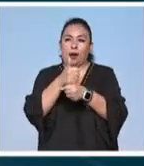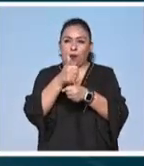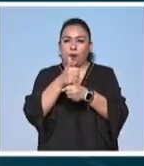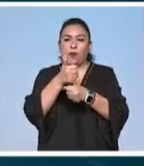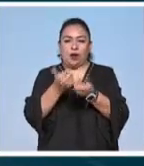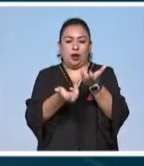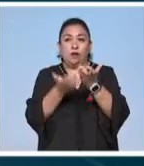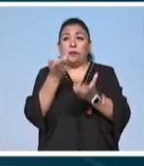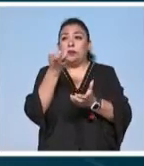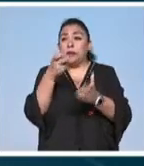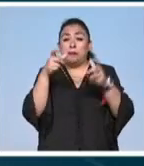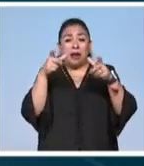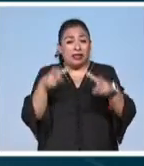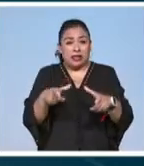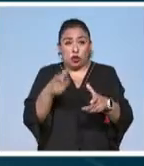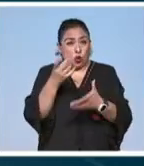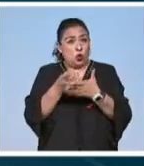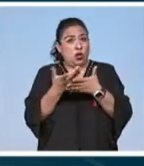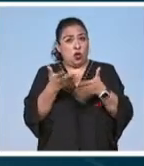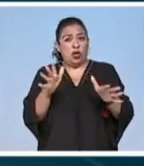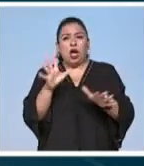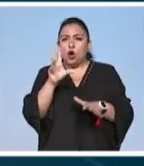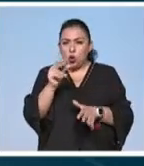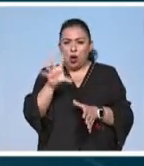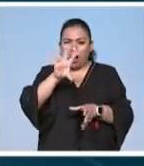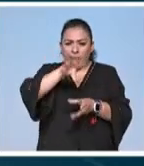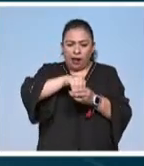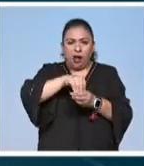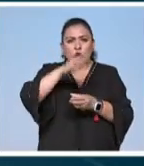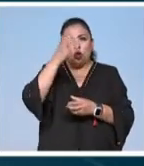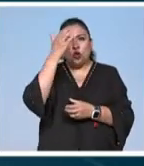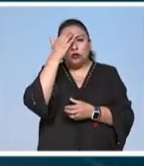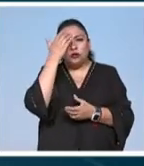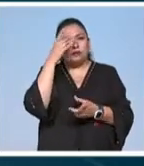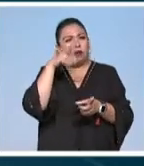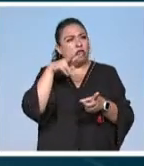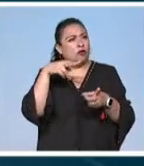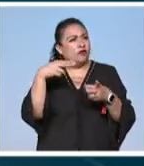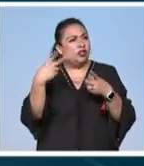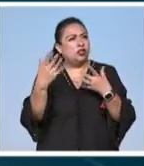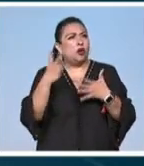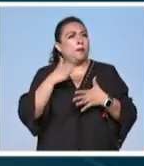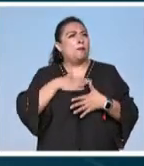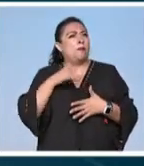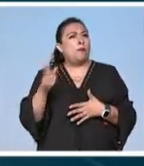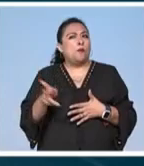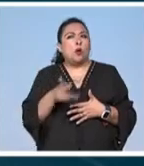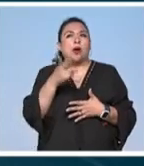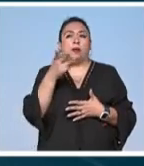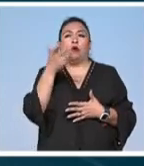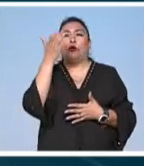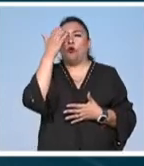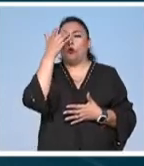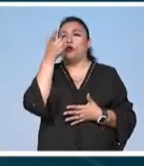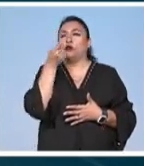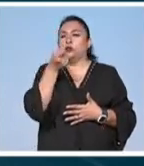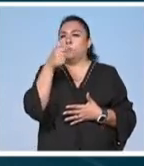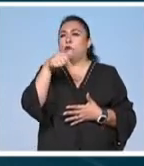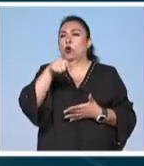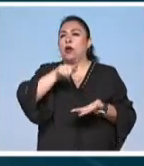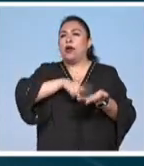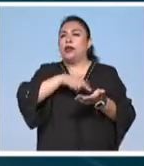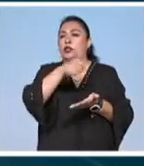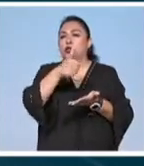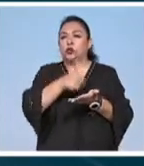eso no es nada más un platillo sino son todos los conocimientos es toda la cosmovisión de nuestros pueblos que pocos se conocen las ciudades